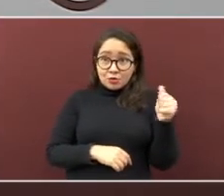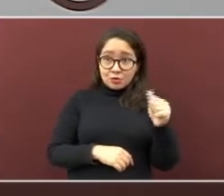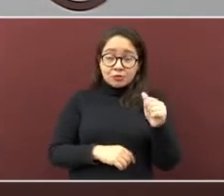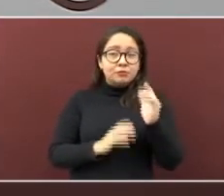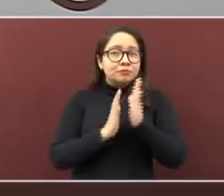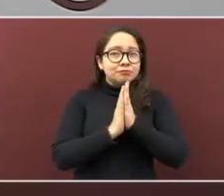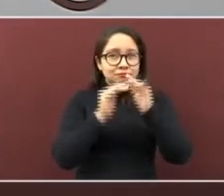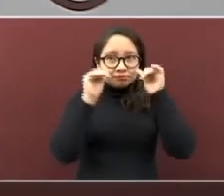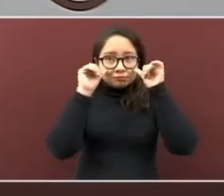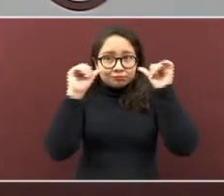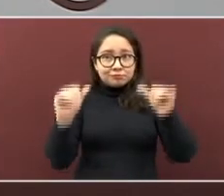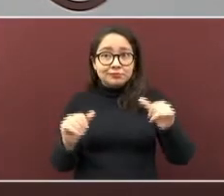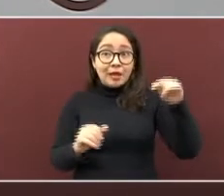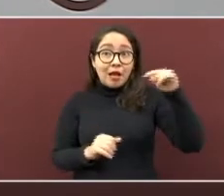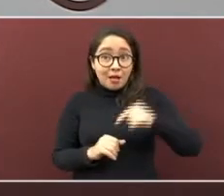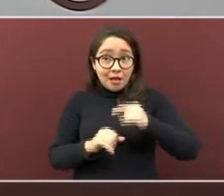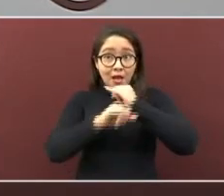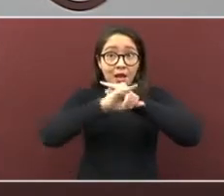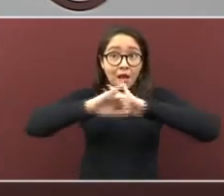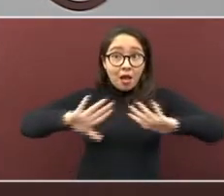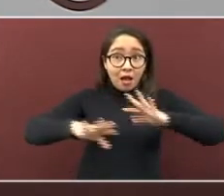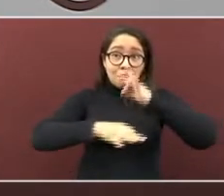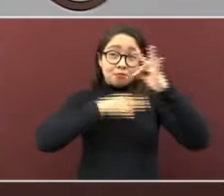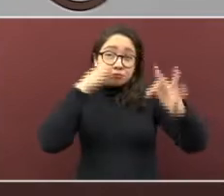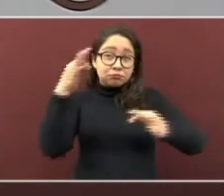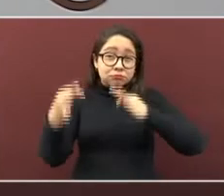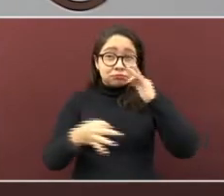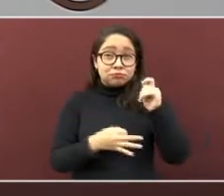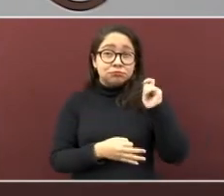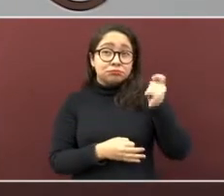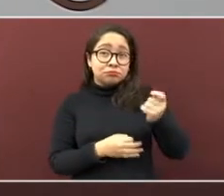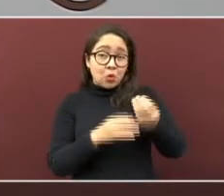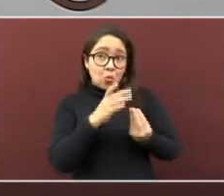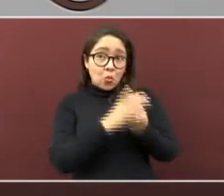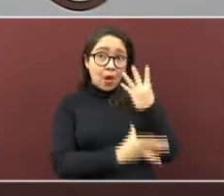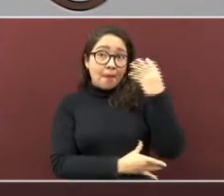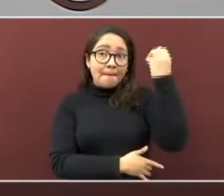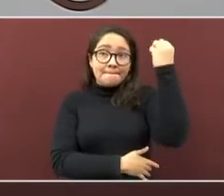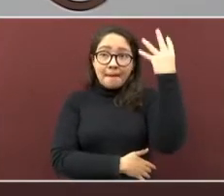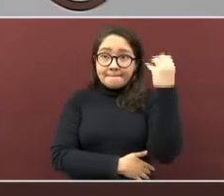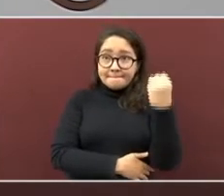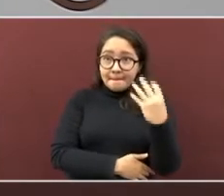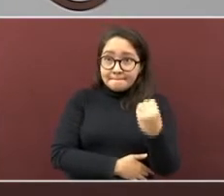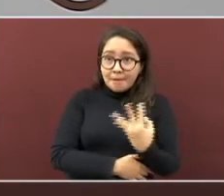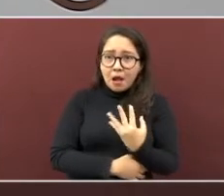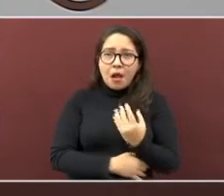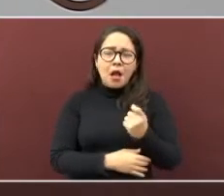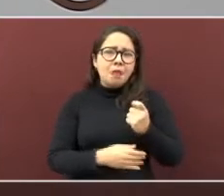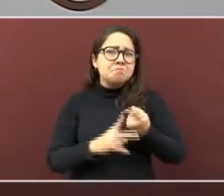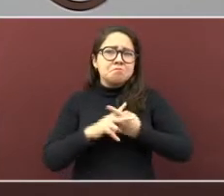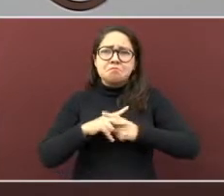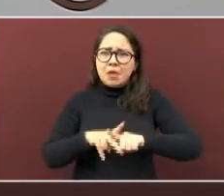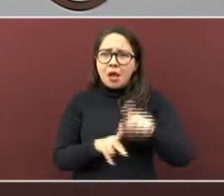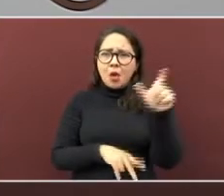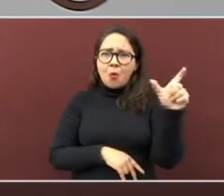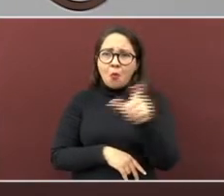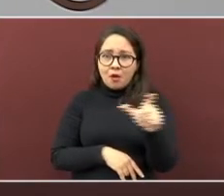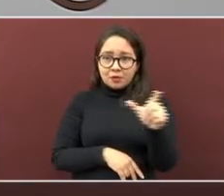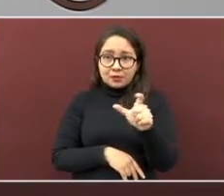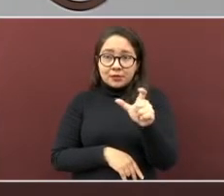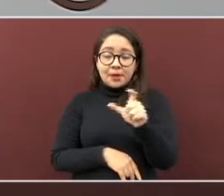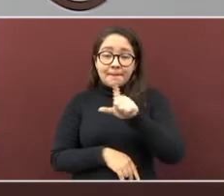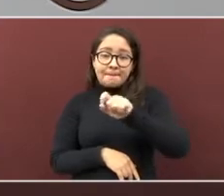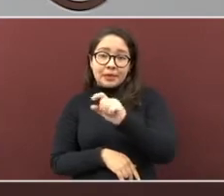atención ya que también informaremos el nuevo semáforo epidemiológico que entra en vigor del